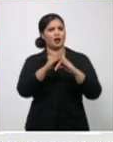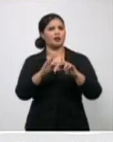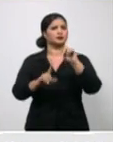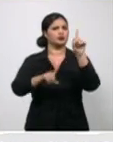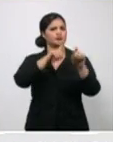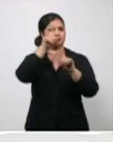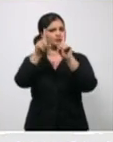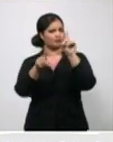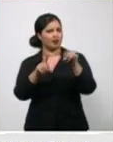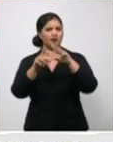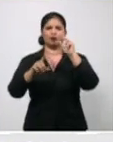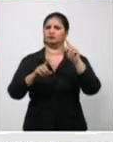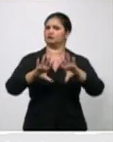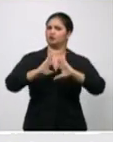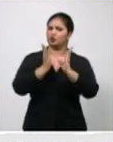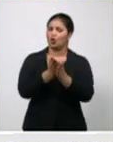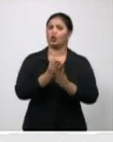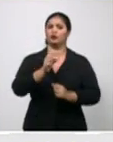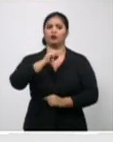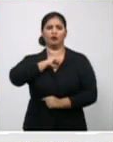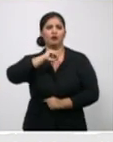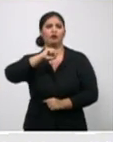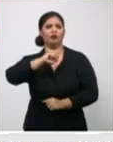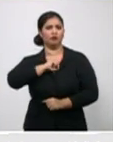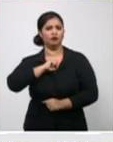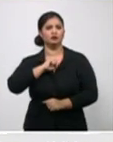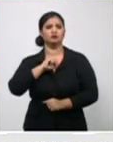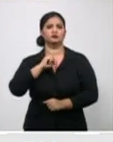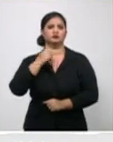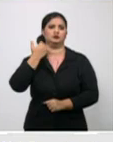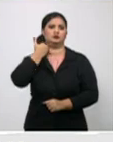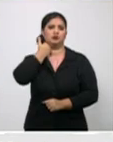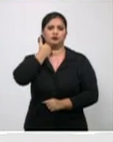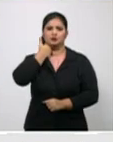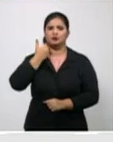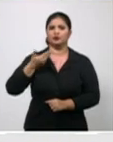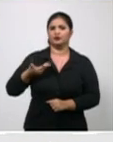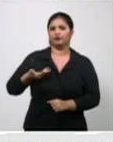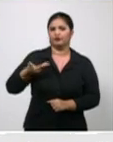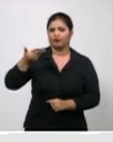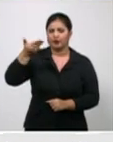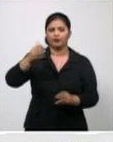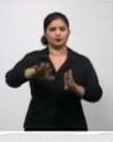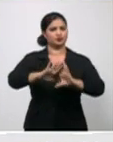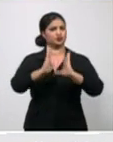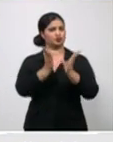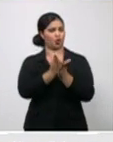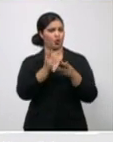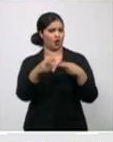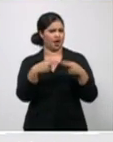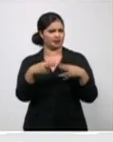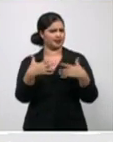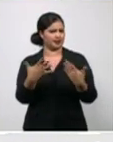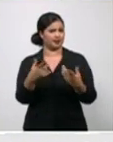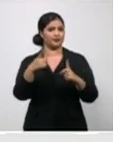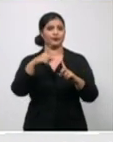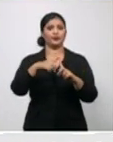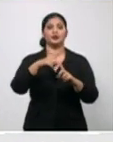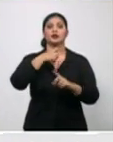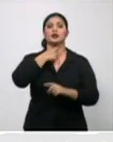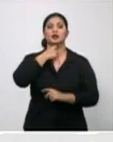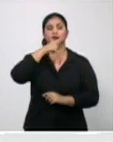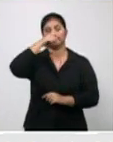cefalea y febrícula. Se realiza el test de antígeno que resulta